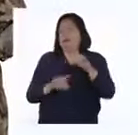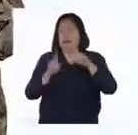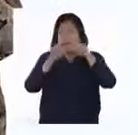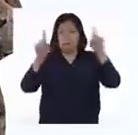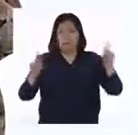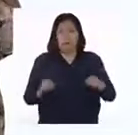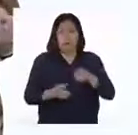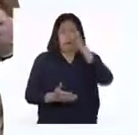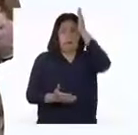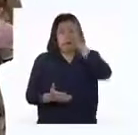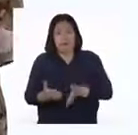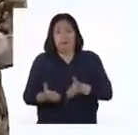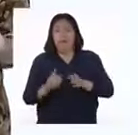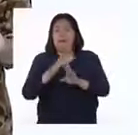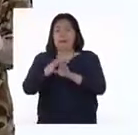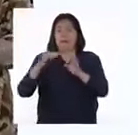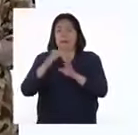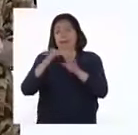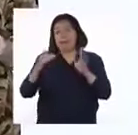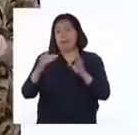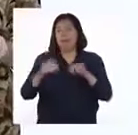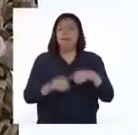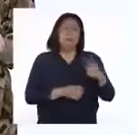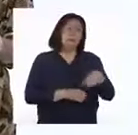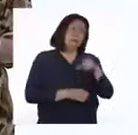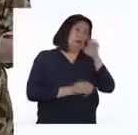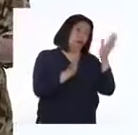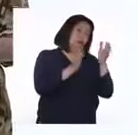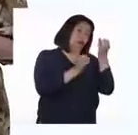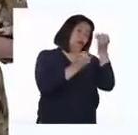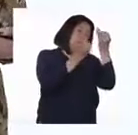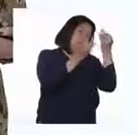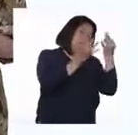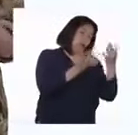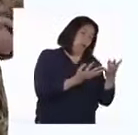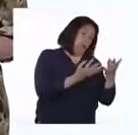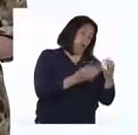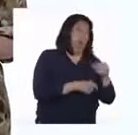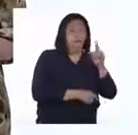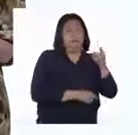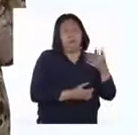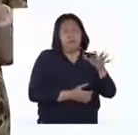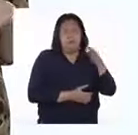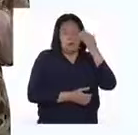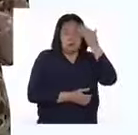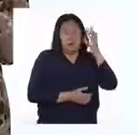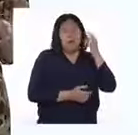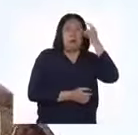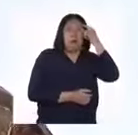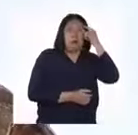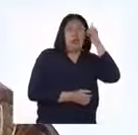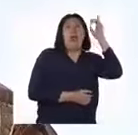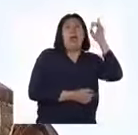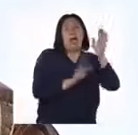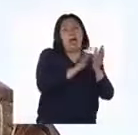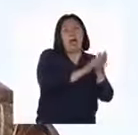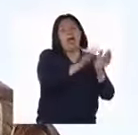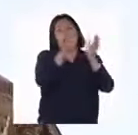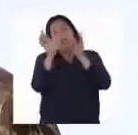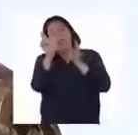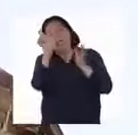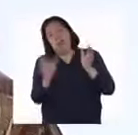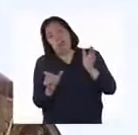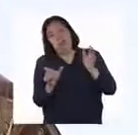el terreno por la mitad. Así contaré solo las vicuñas de un sector y como pide solo una estimación, supondré que en el otro